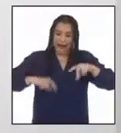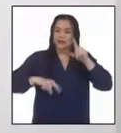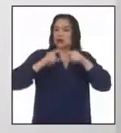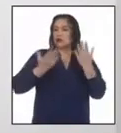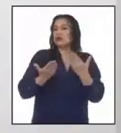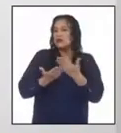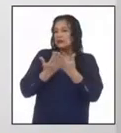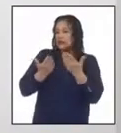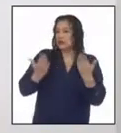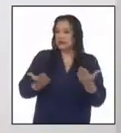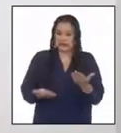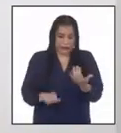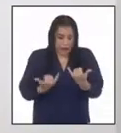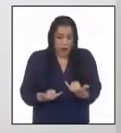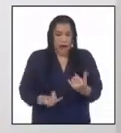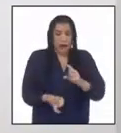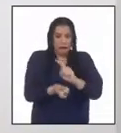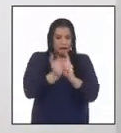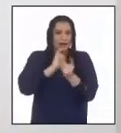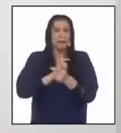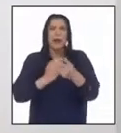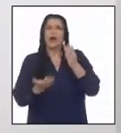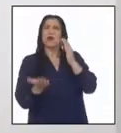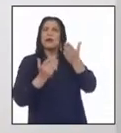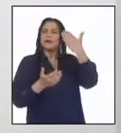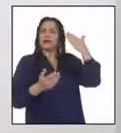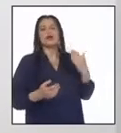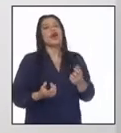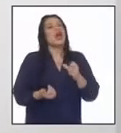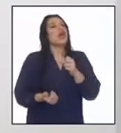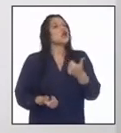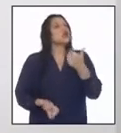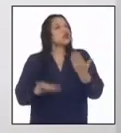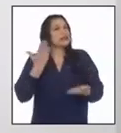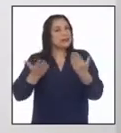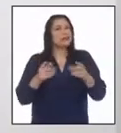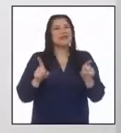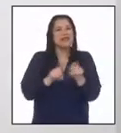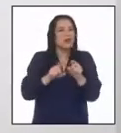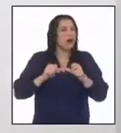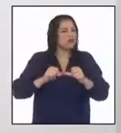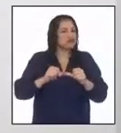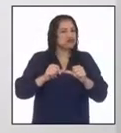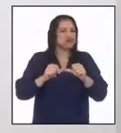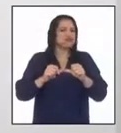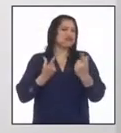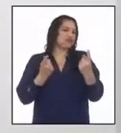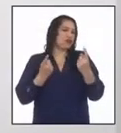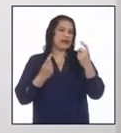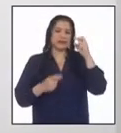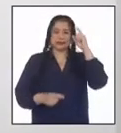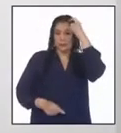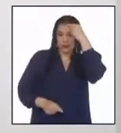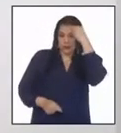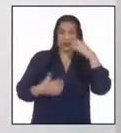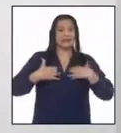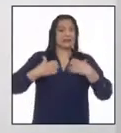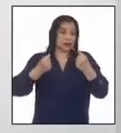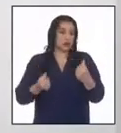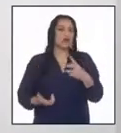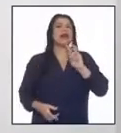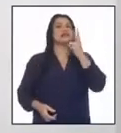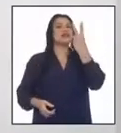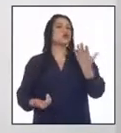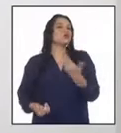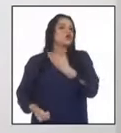aspectos que han cambiado y otros que se han mantenido respecto a las políticas de salud pública del segundo gobierno de